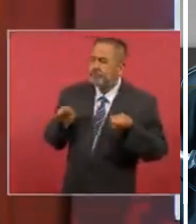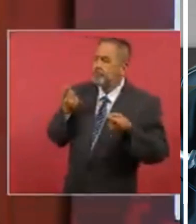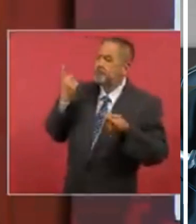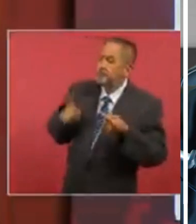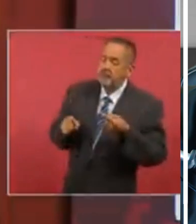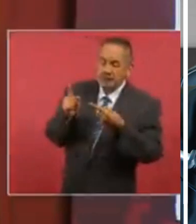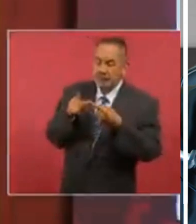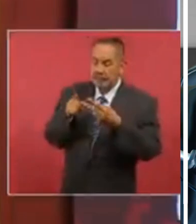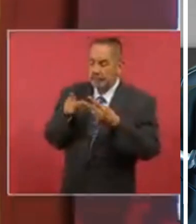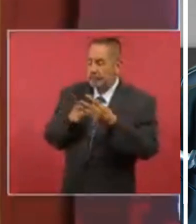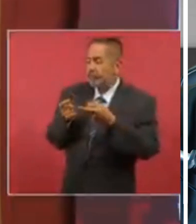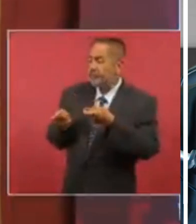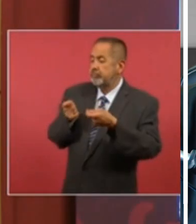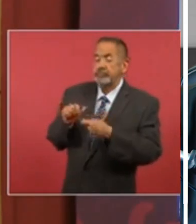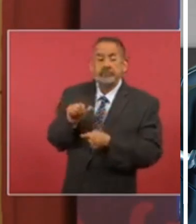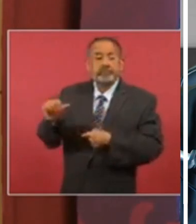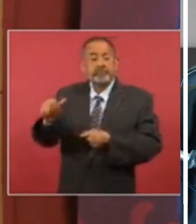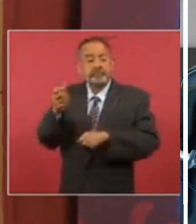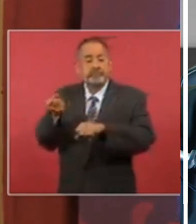la secretaría de Marina